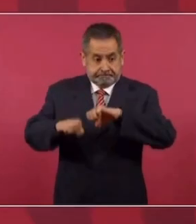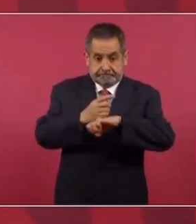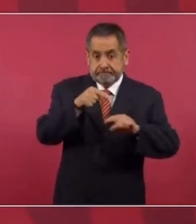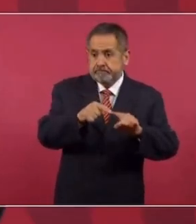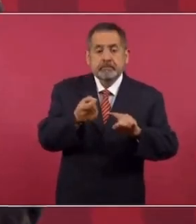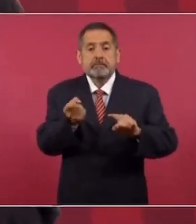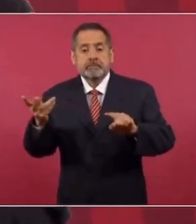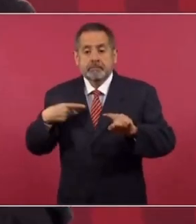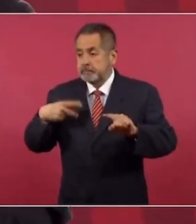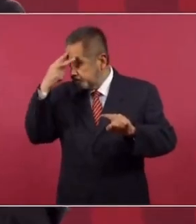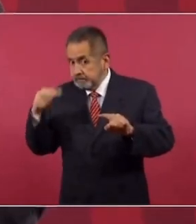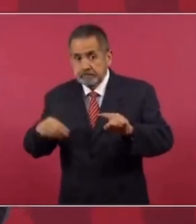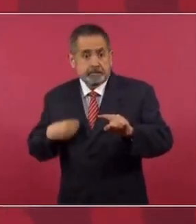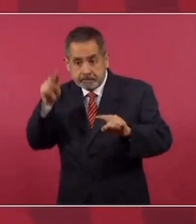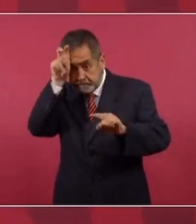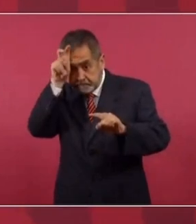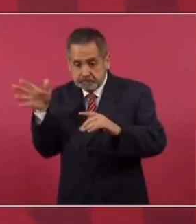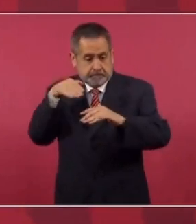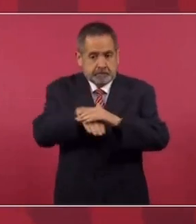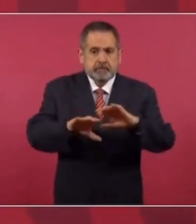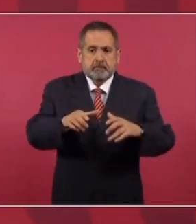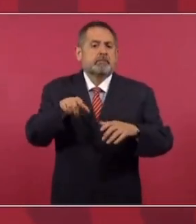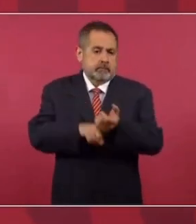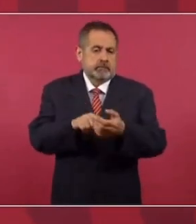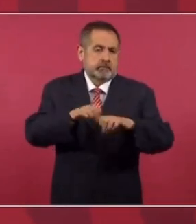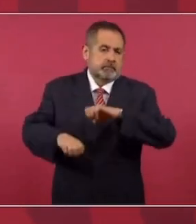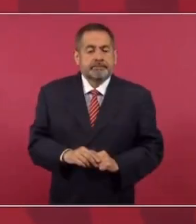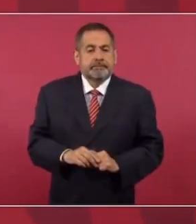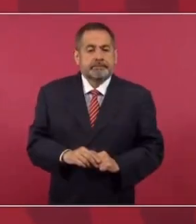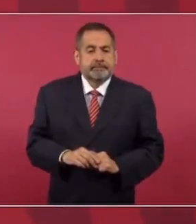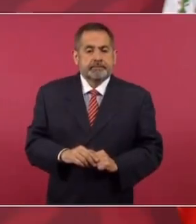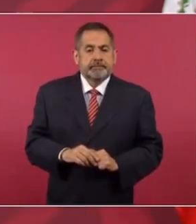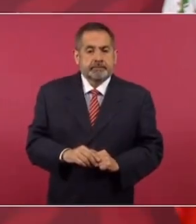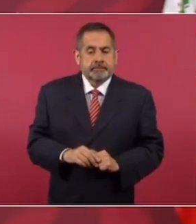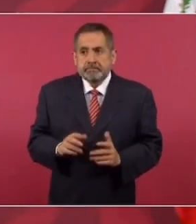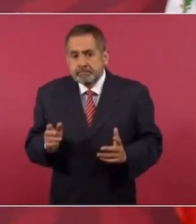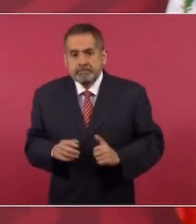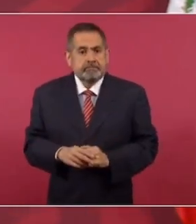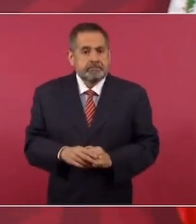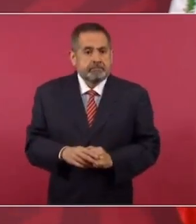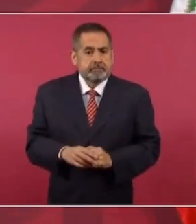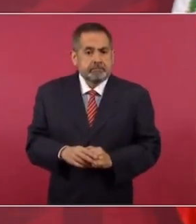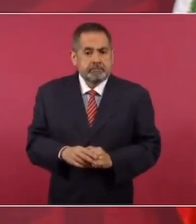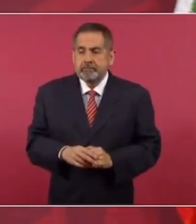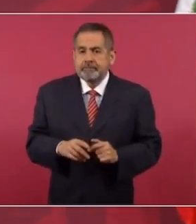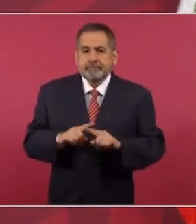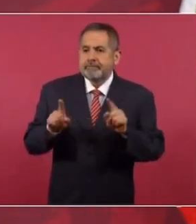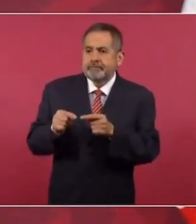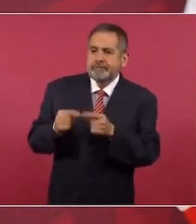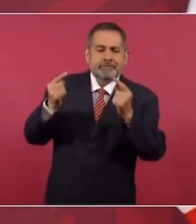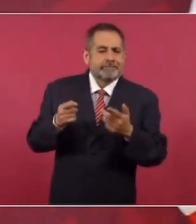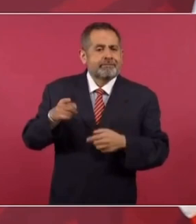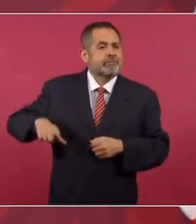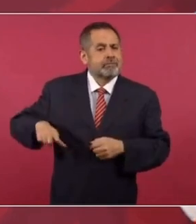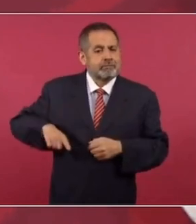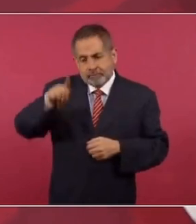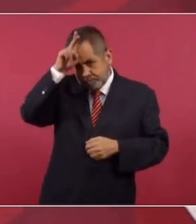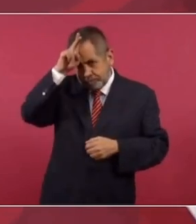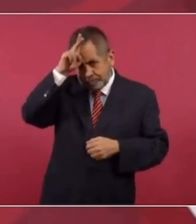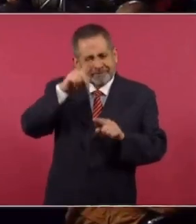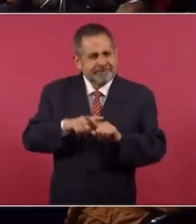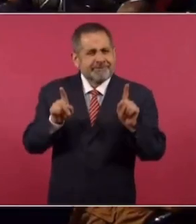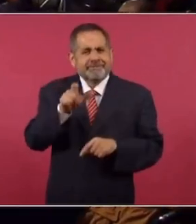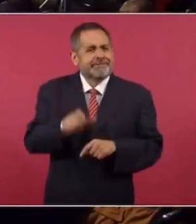que radican, que trabajan, que viven en Perú. No reaccionaron igual los del gobierno de Perú con